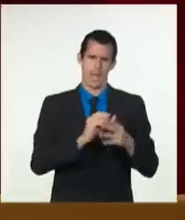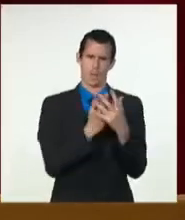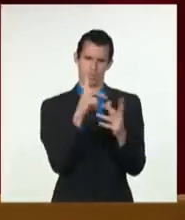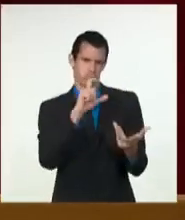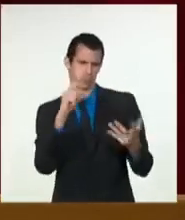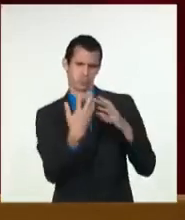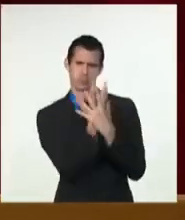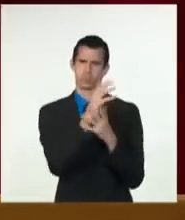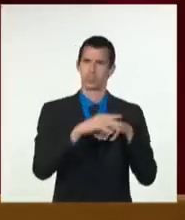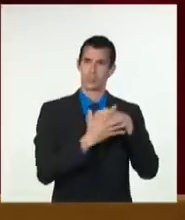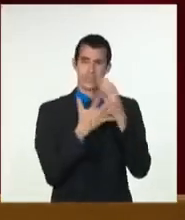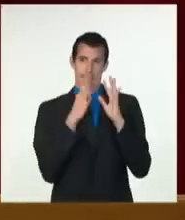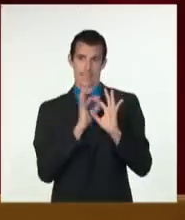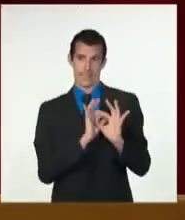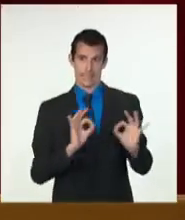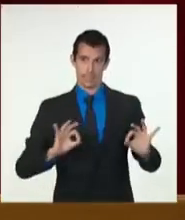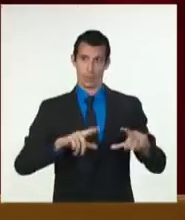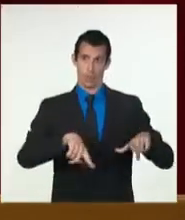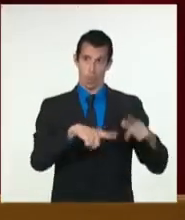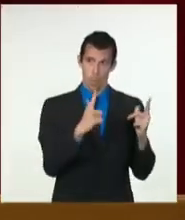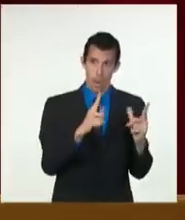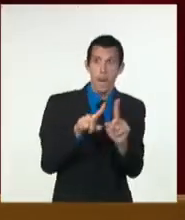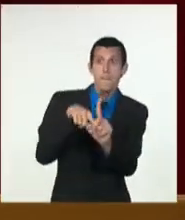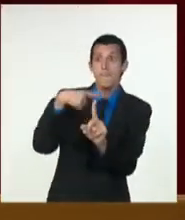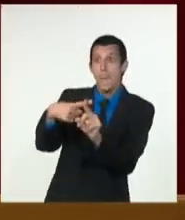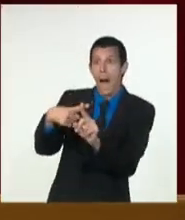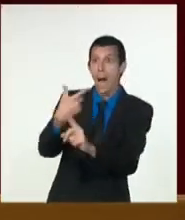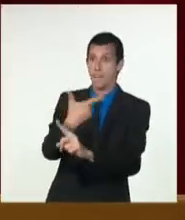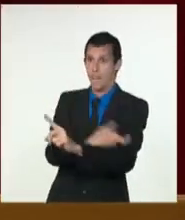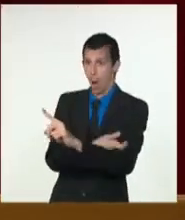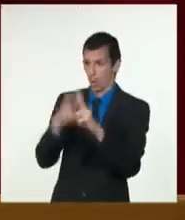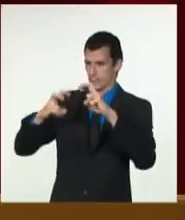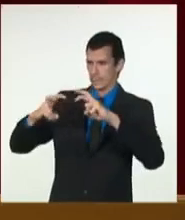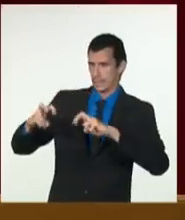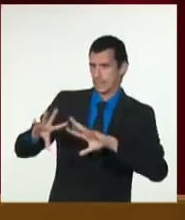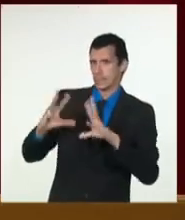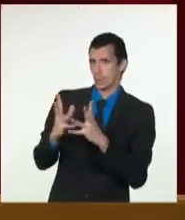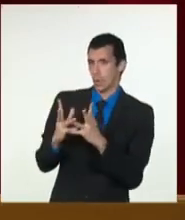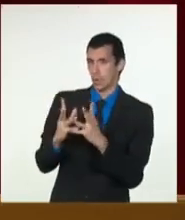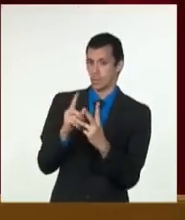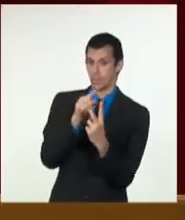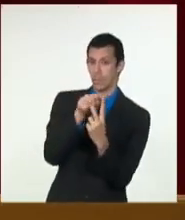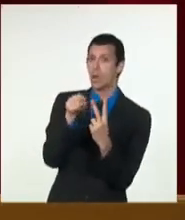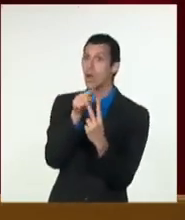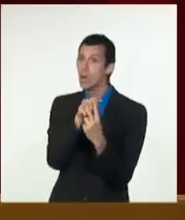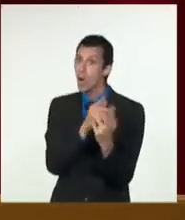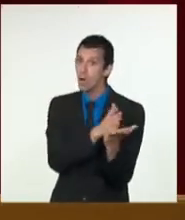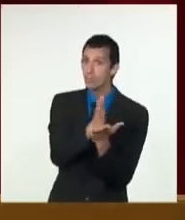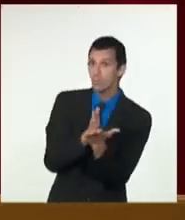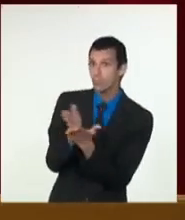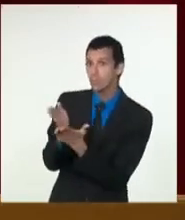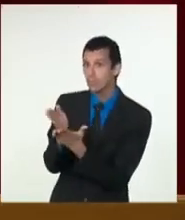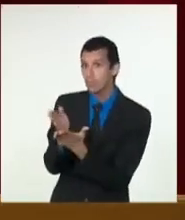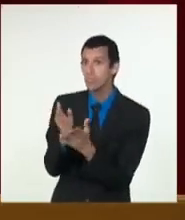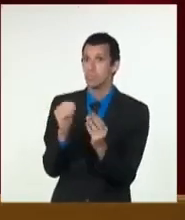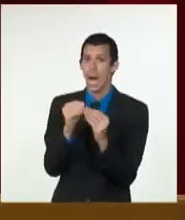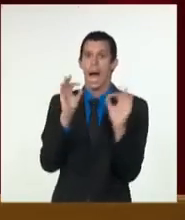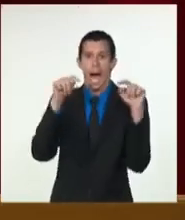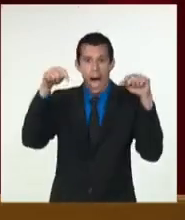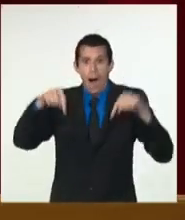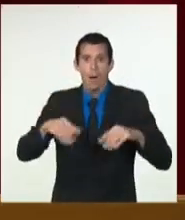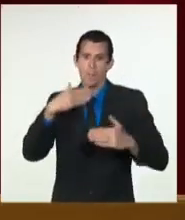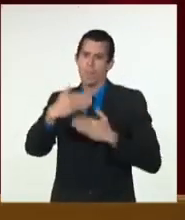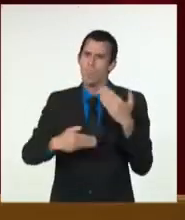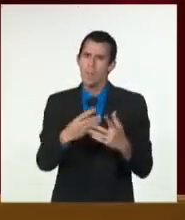precios podría aplicarse una estrategia similar tomando en cuenta la ciencia y la innovación. Lo dijo un